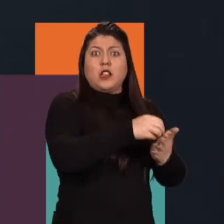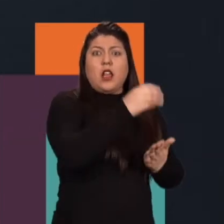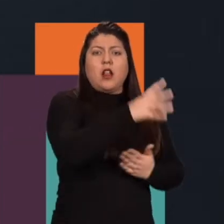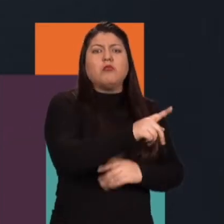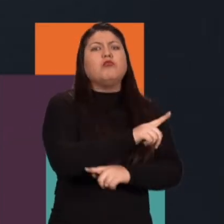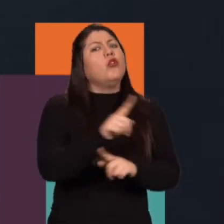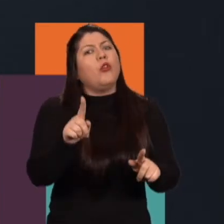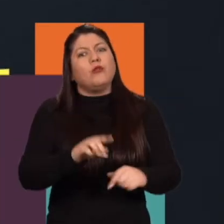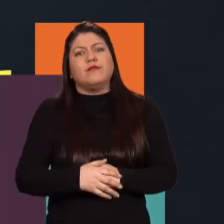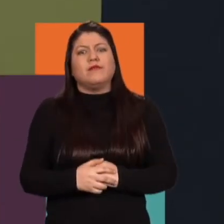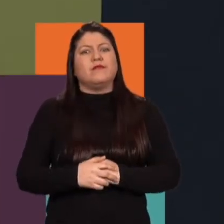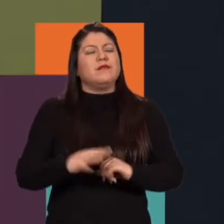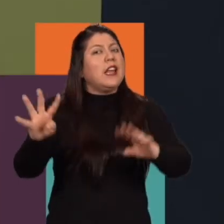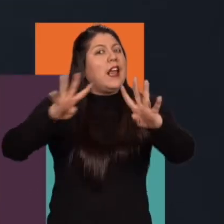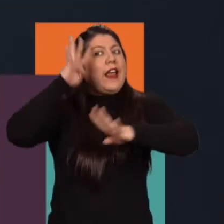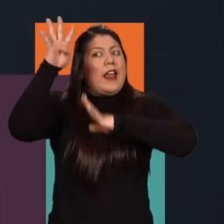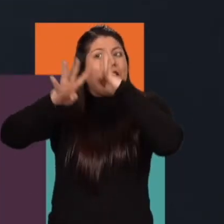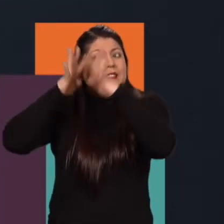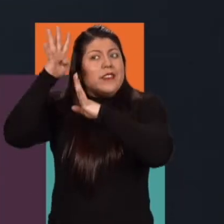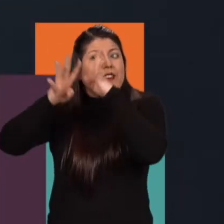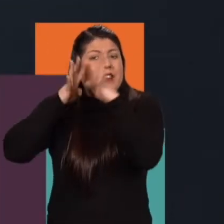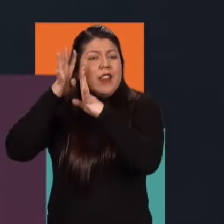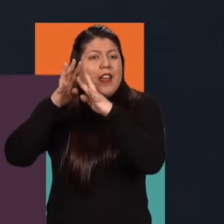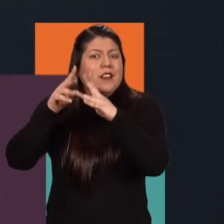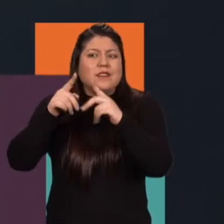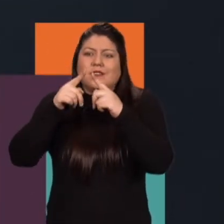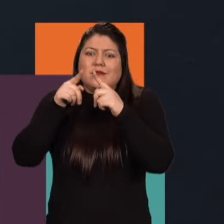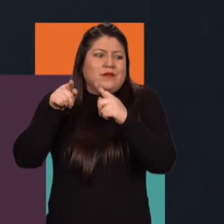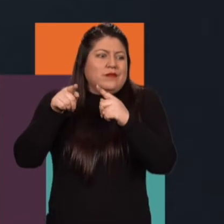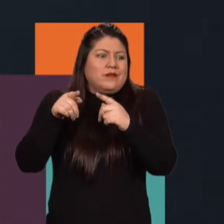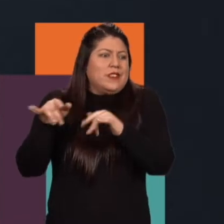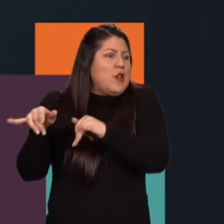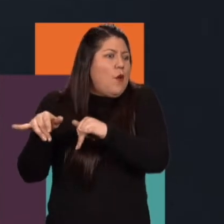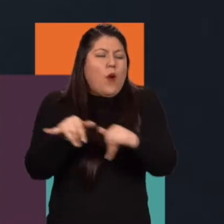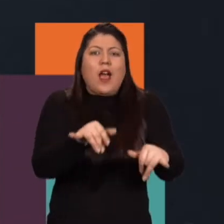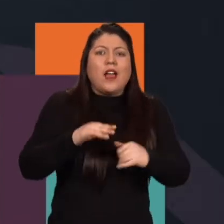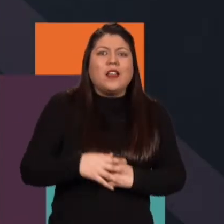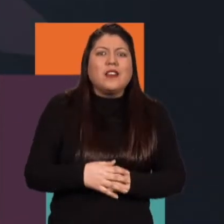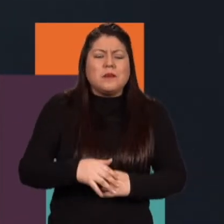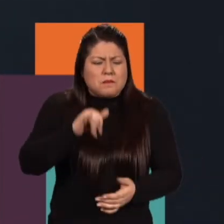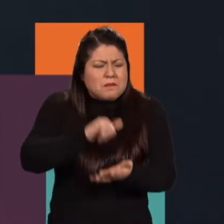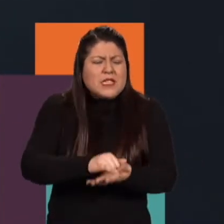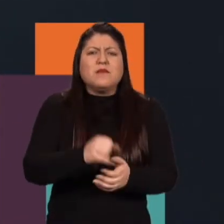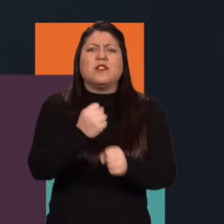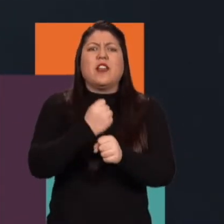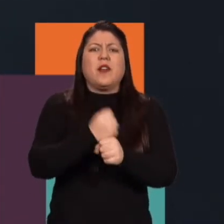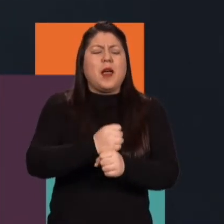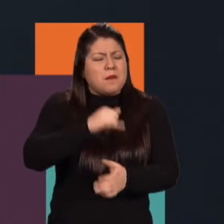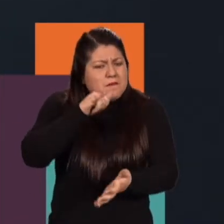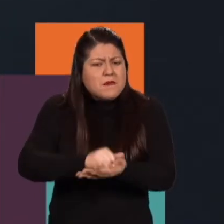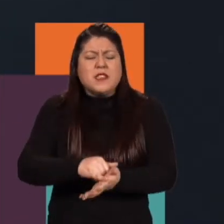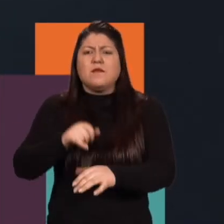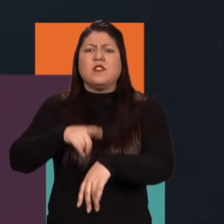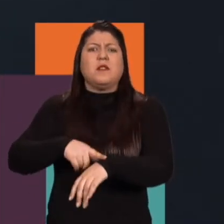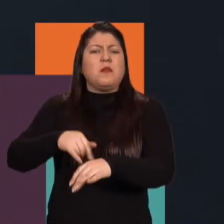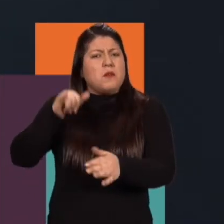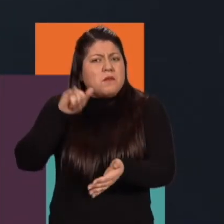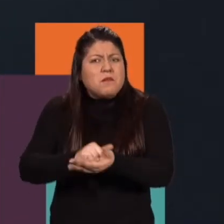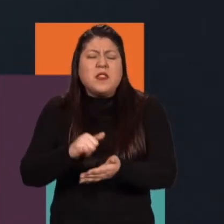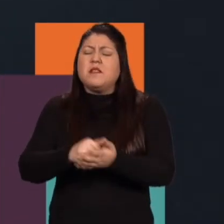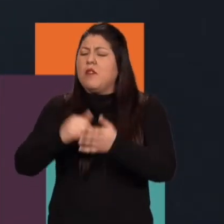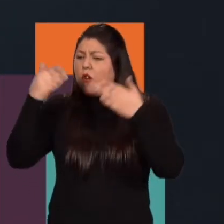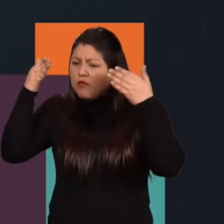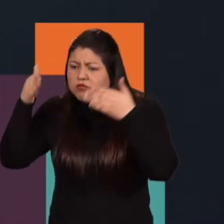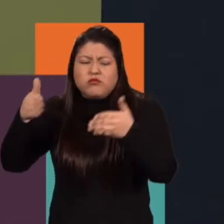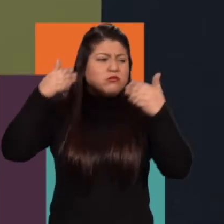reina del flow que tiene muchos personajes. La creatividad no tiene nada que ver con los precios porque es el mismo autor que lo hace y es el mismo trabajo y es la misma